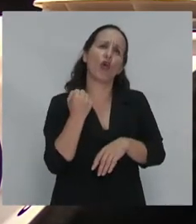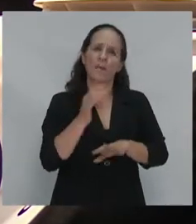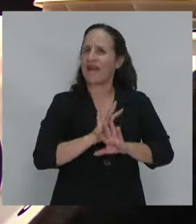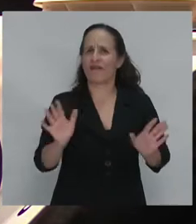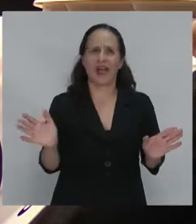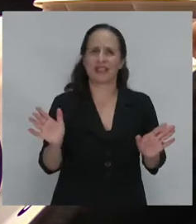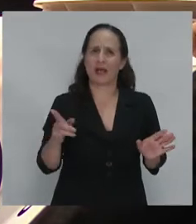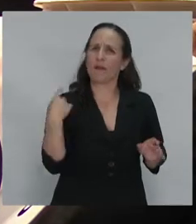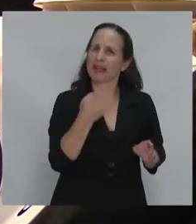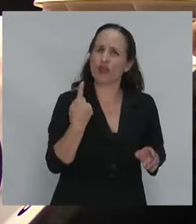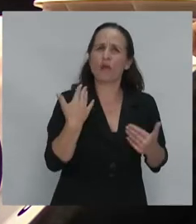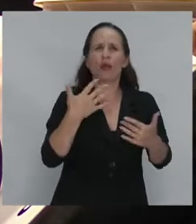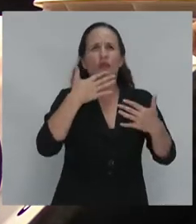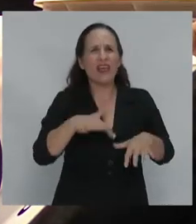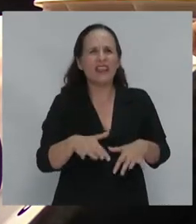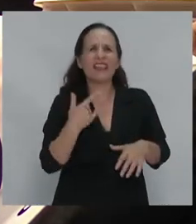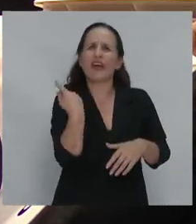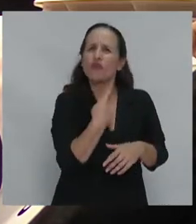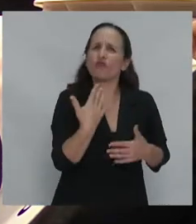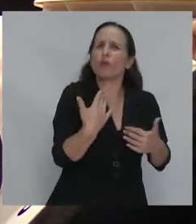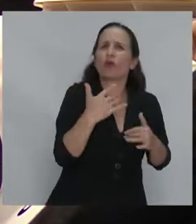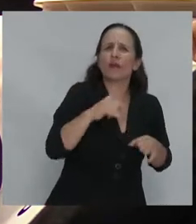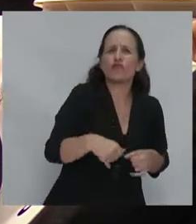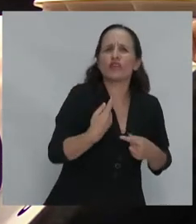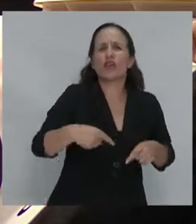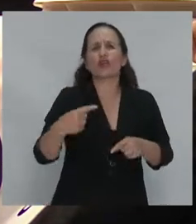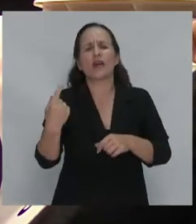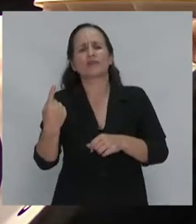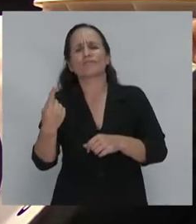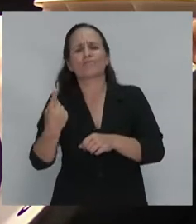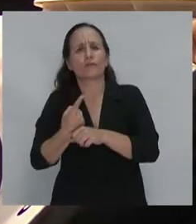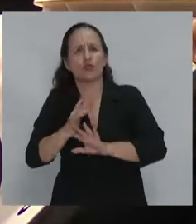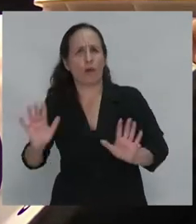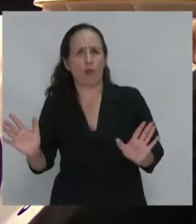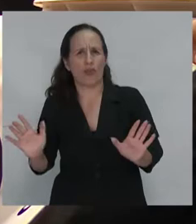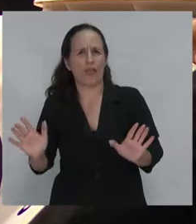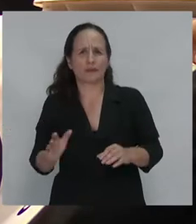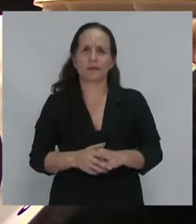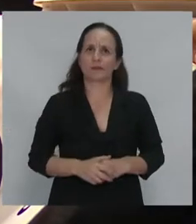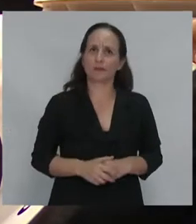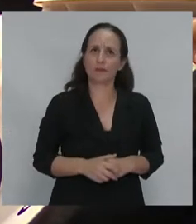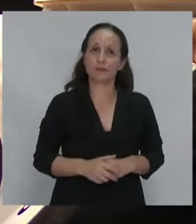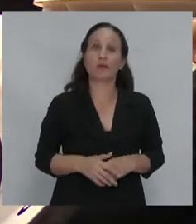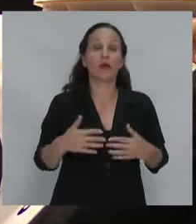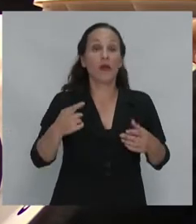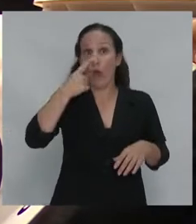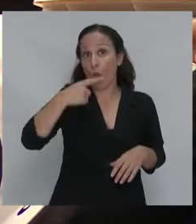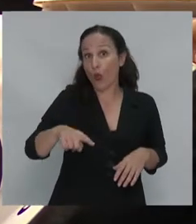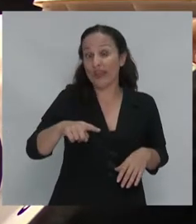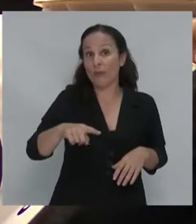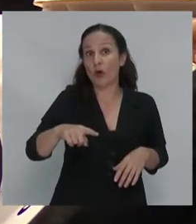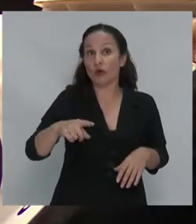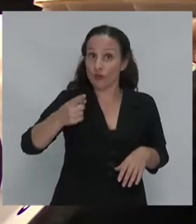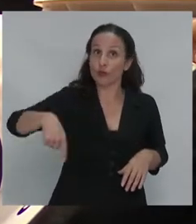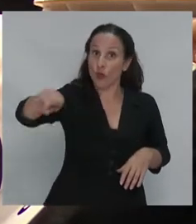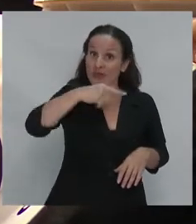capitalism and this is the last point if you want to really have this equality then you have to leave capitalism and I don't